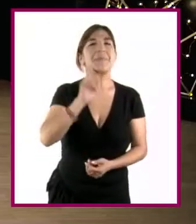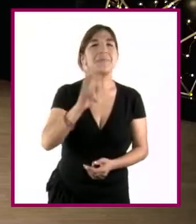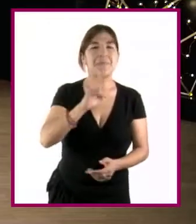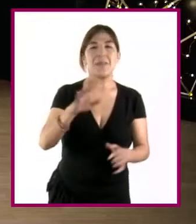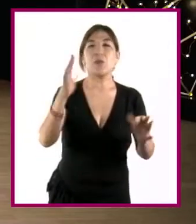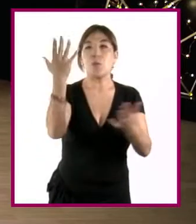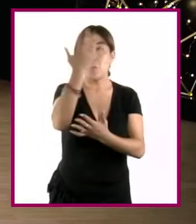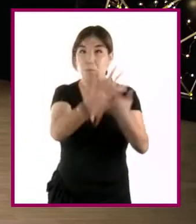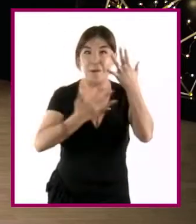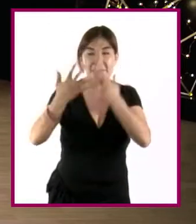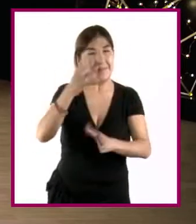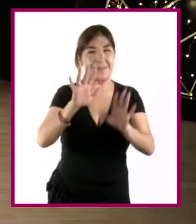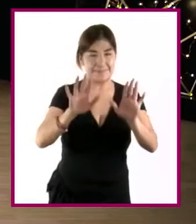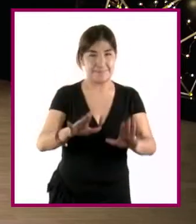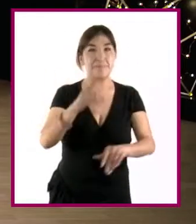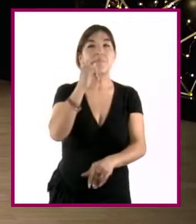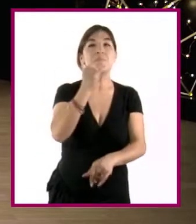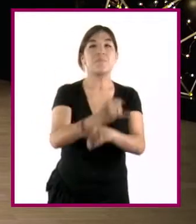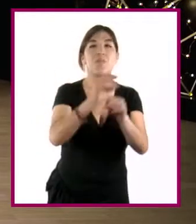una tabla donde pondremos los datos.